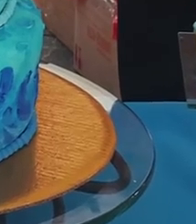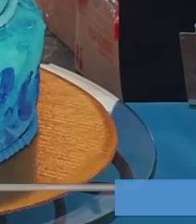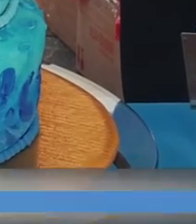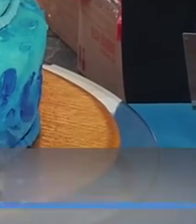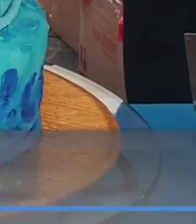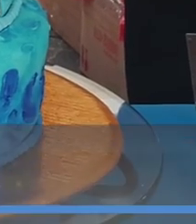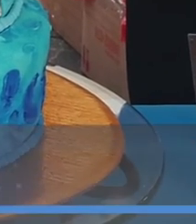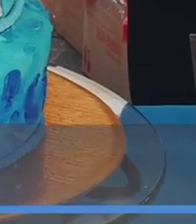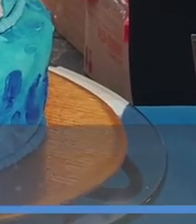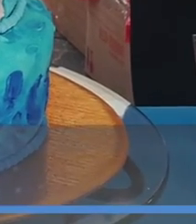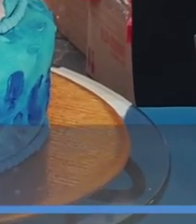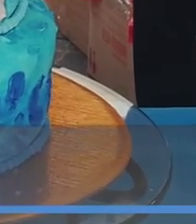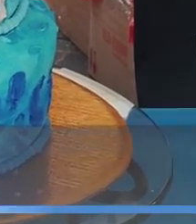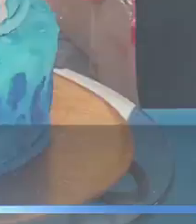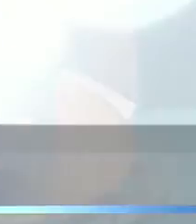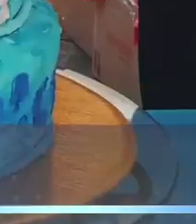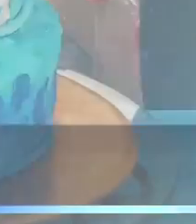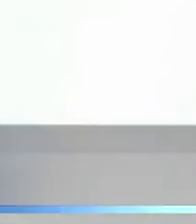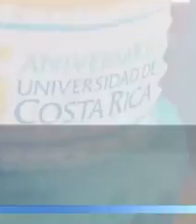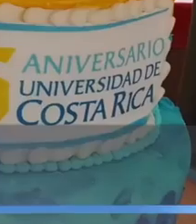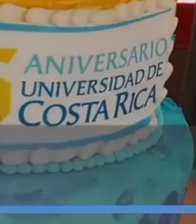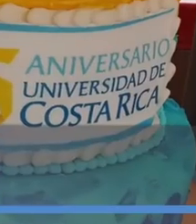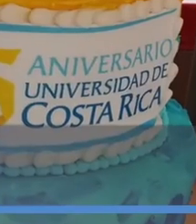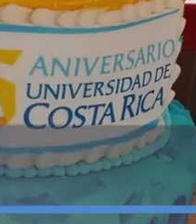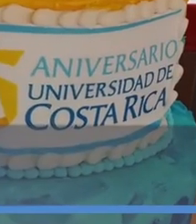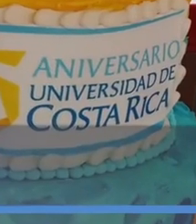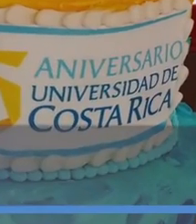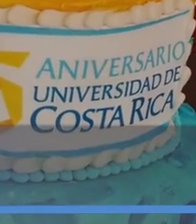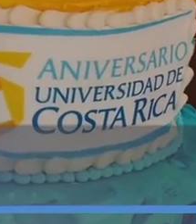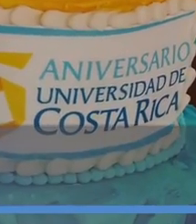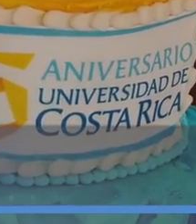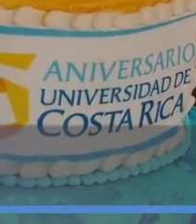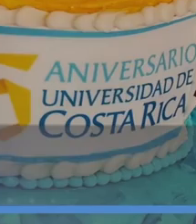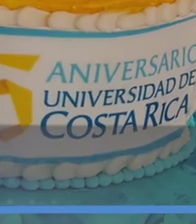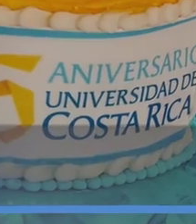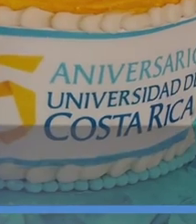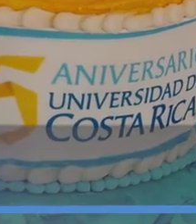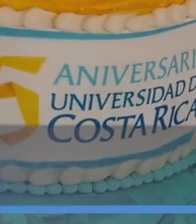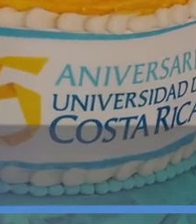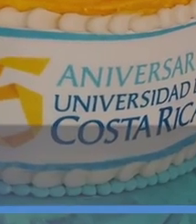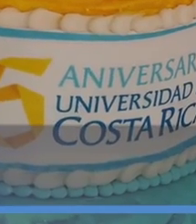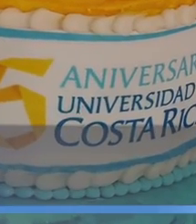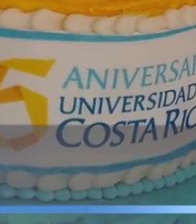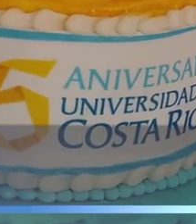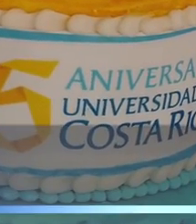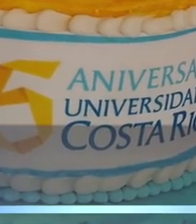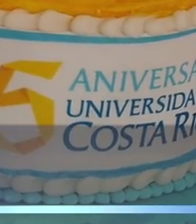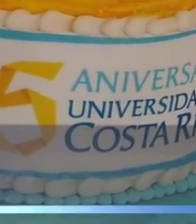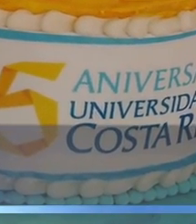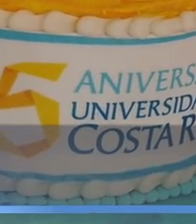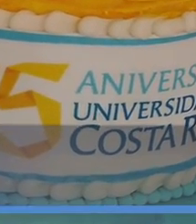Desde U, en